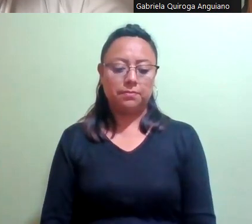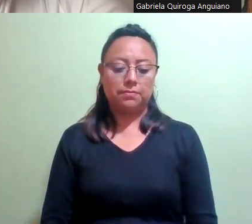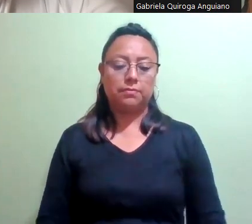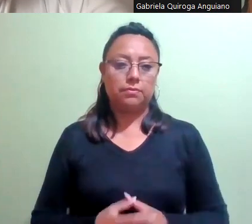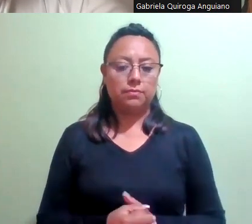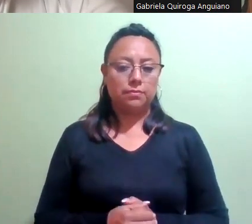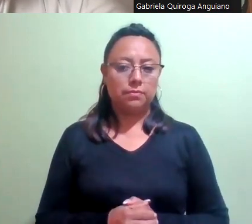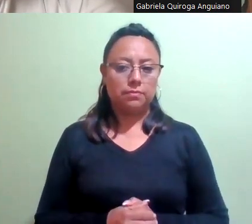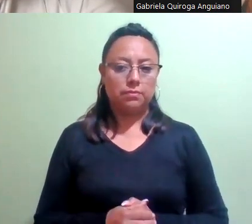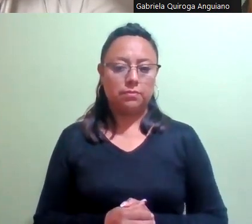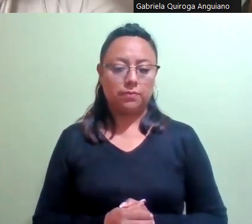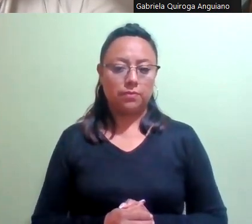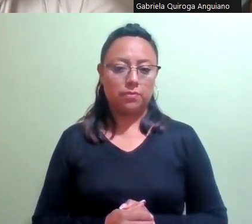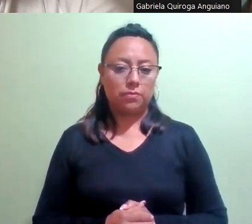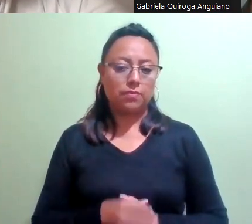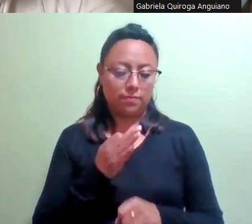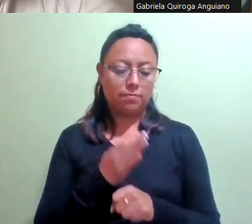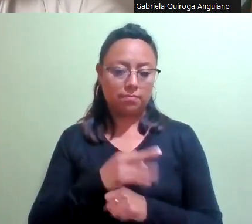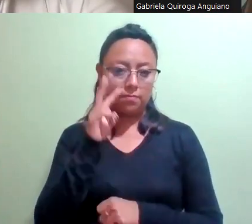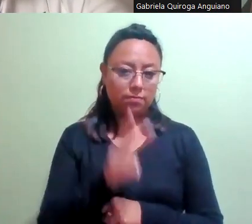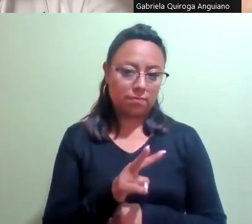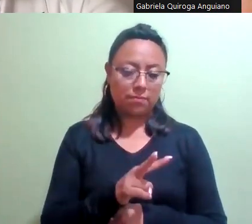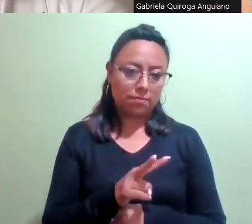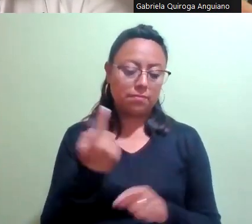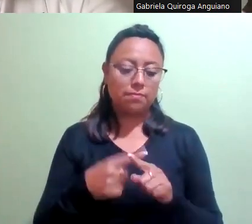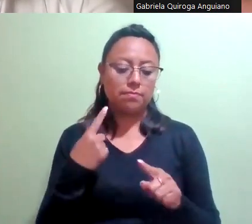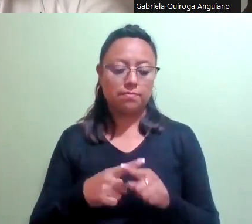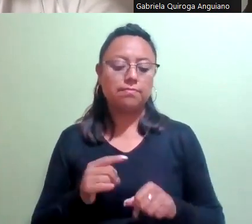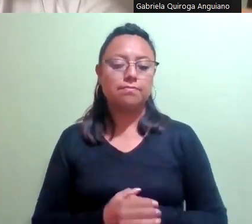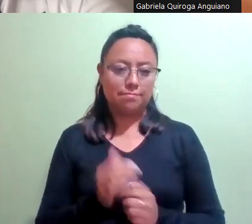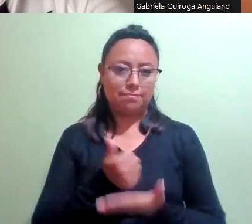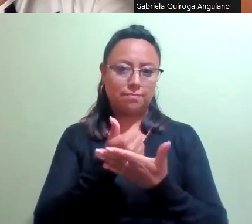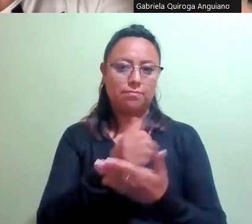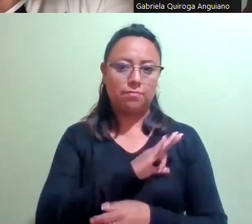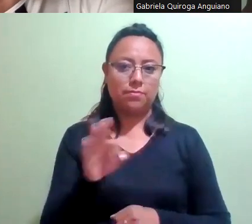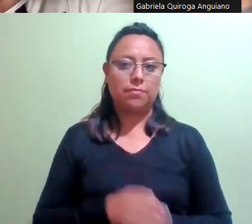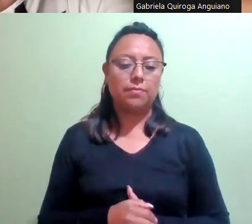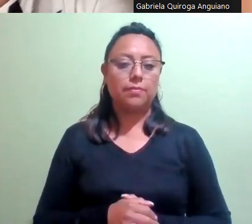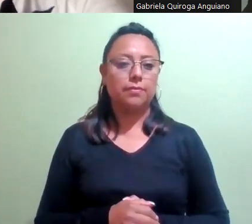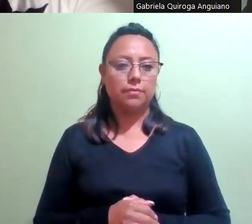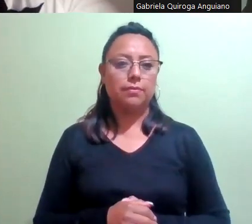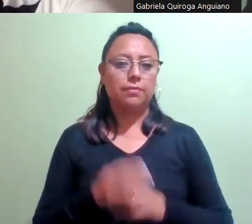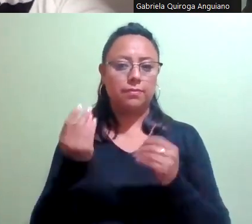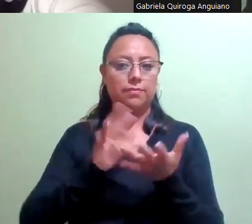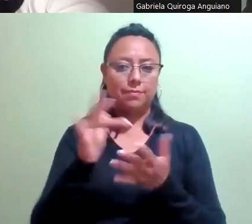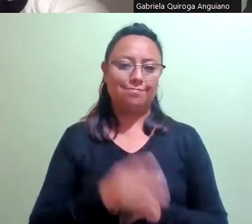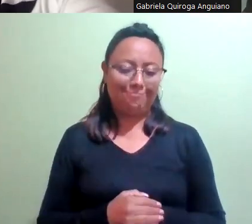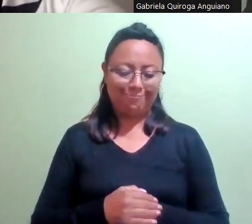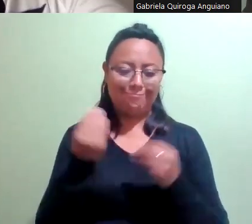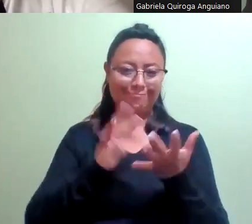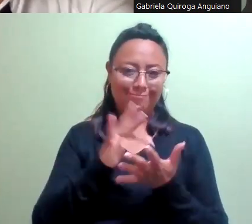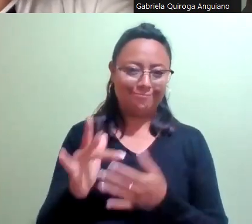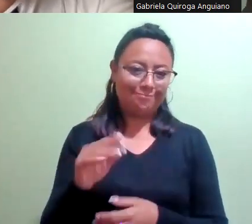creo que ahorita conseguimos, ahorita vemos en el chat quien, quien dice yo. Gracias. Muchas gracias. Ah, buenísimo, gracias, Marce.